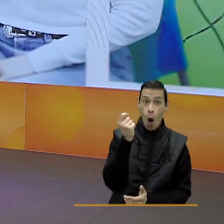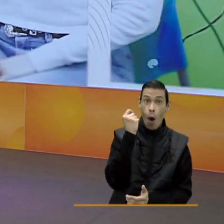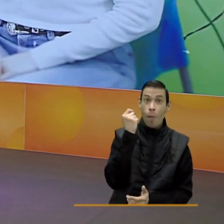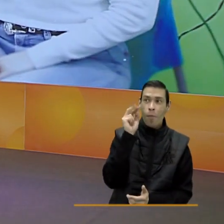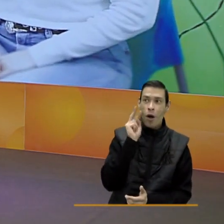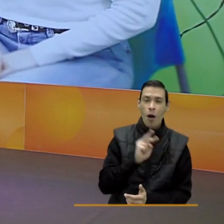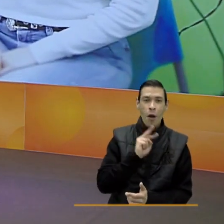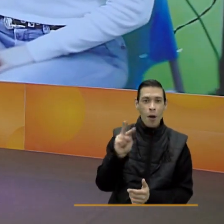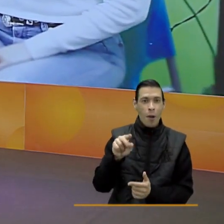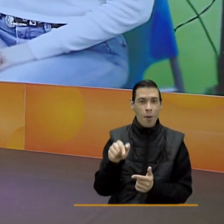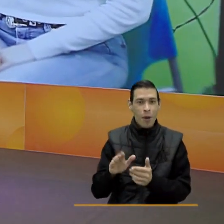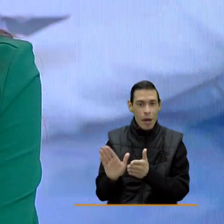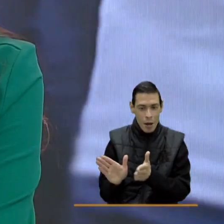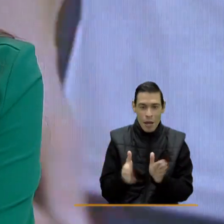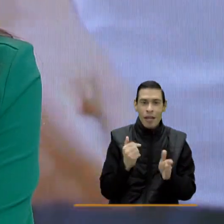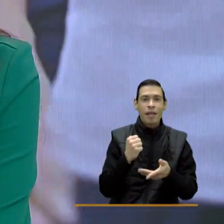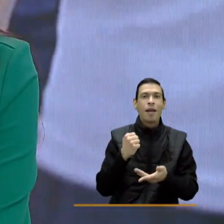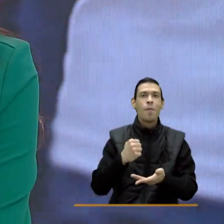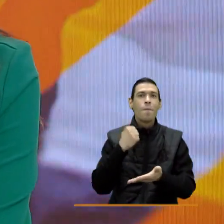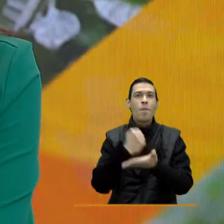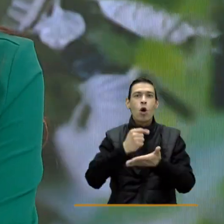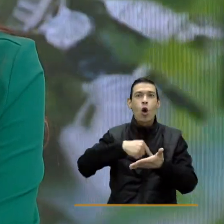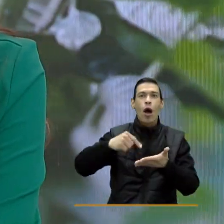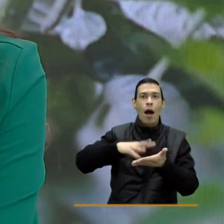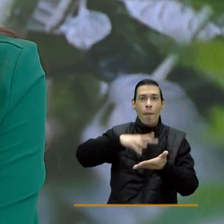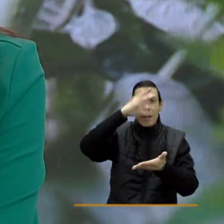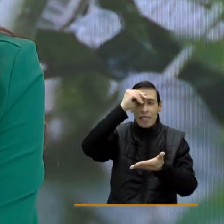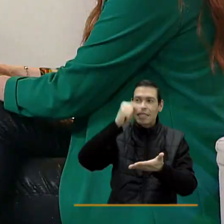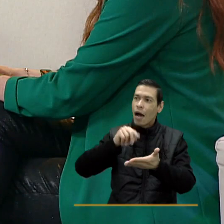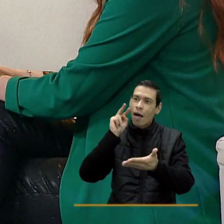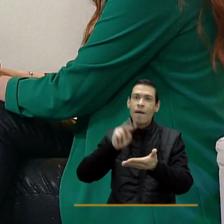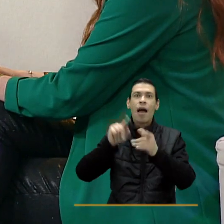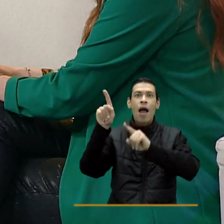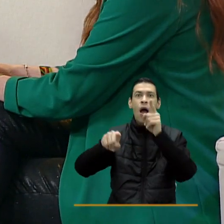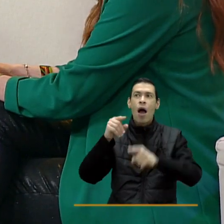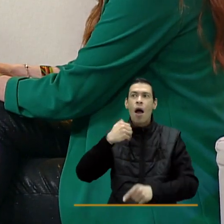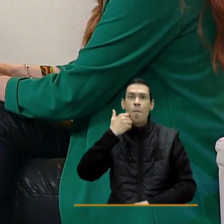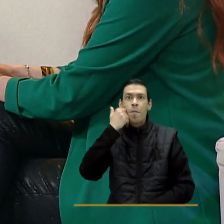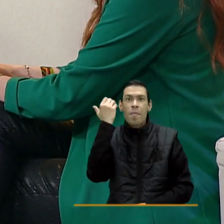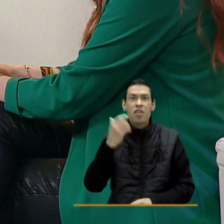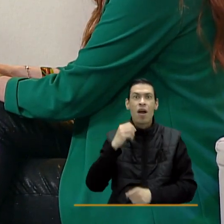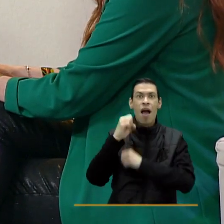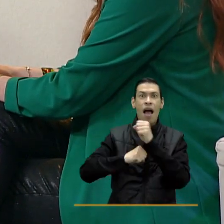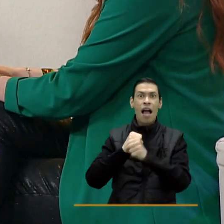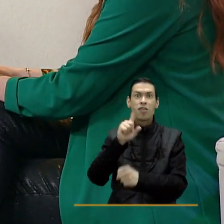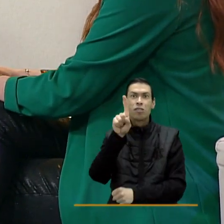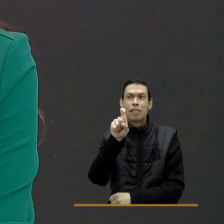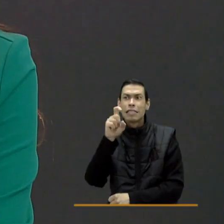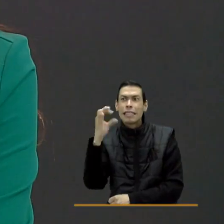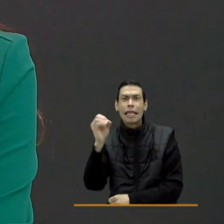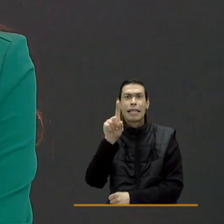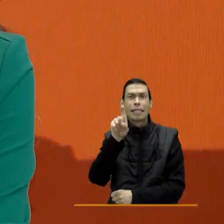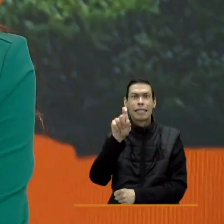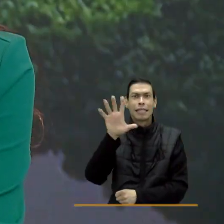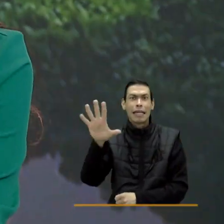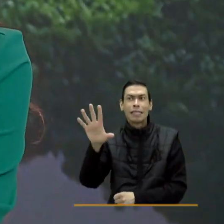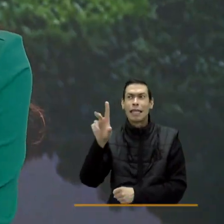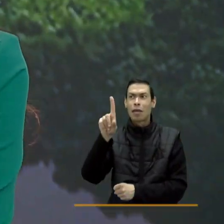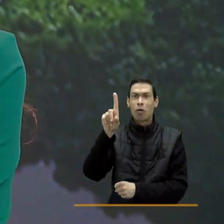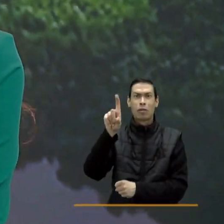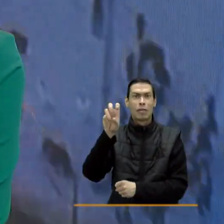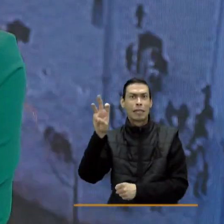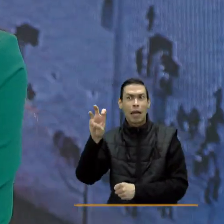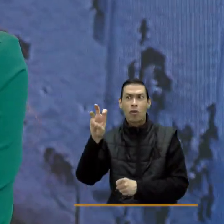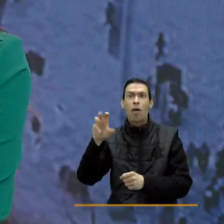veía que en el Sena hay un programa de contratos de aprendizaje en el que hay personas de 60, 65 años, 68, que estaban